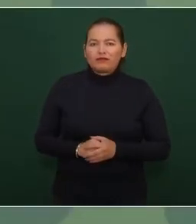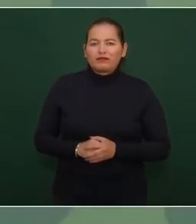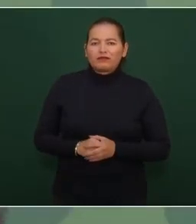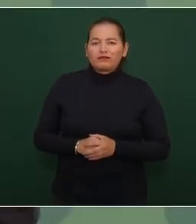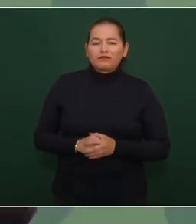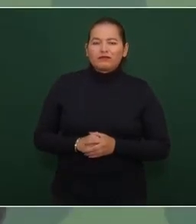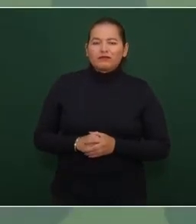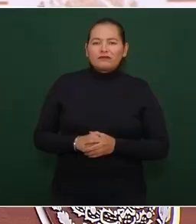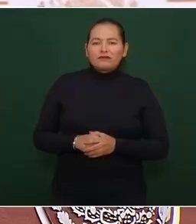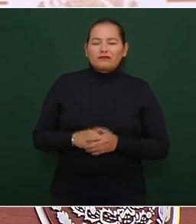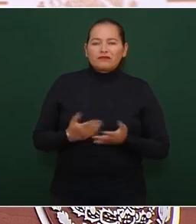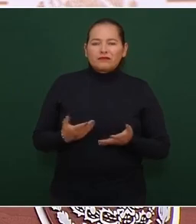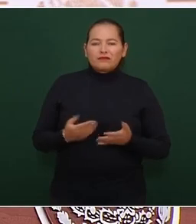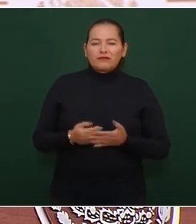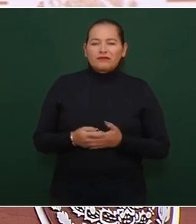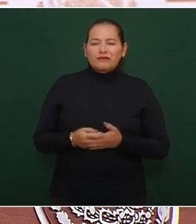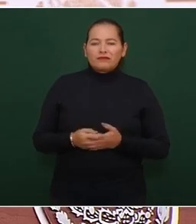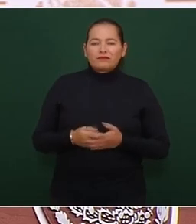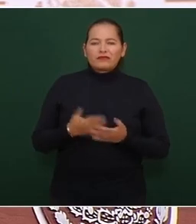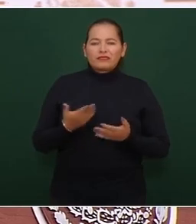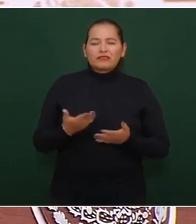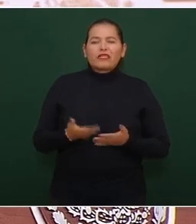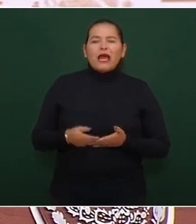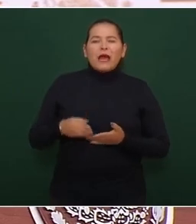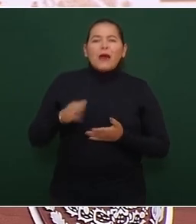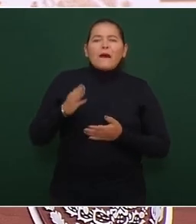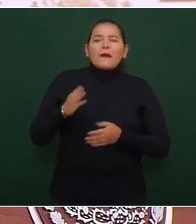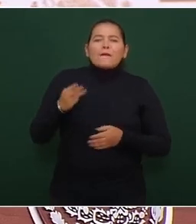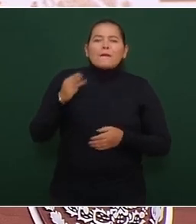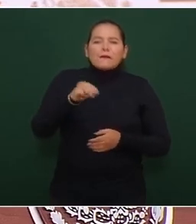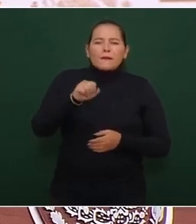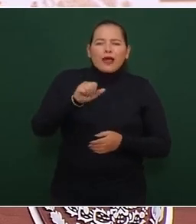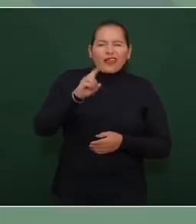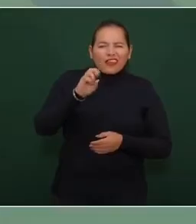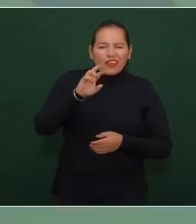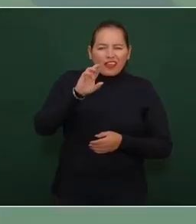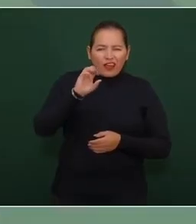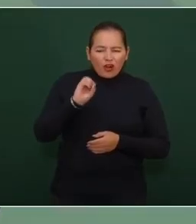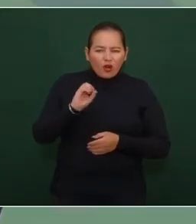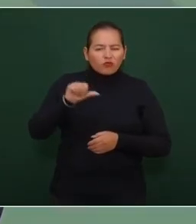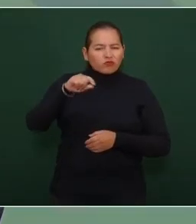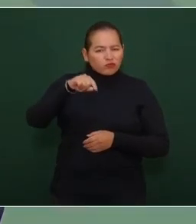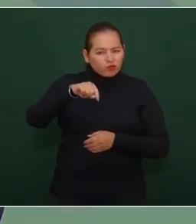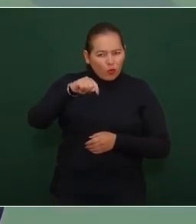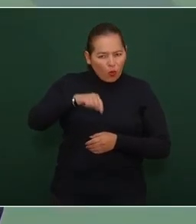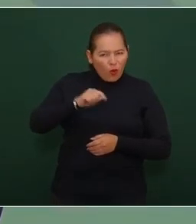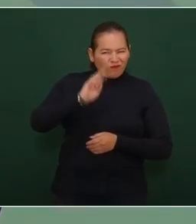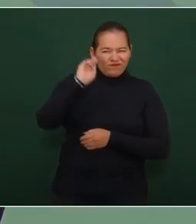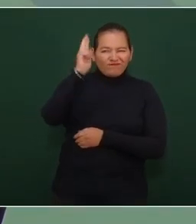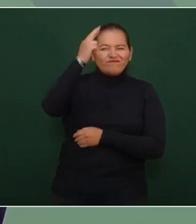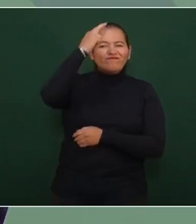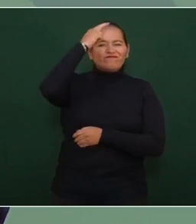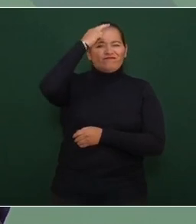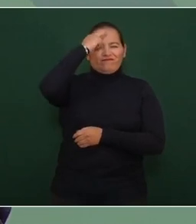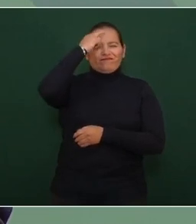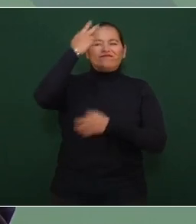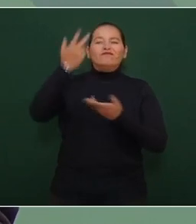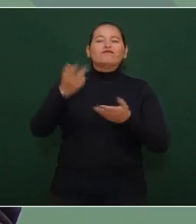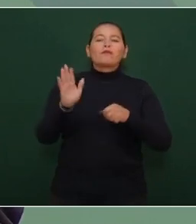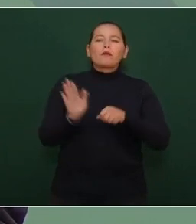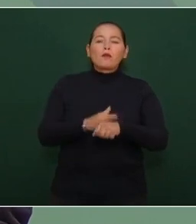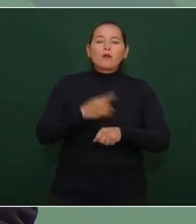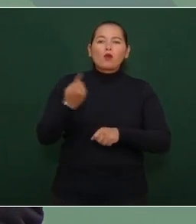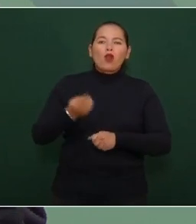que era Madero que hoy lo tenemos que recordar porque el ejército